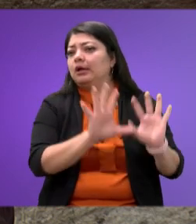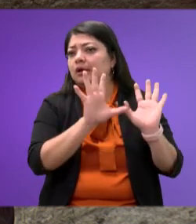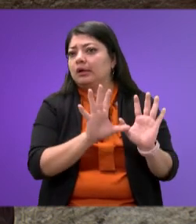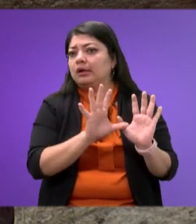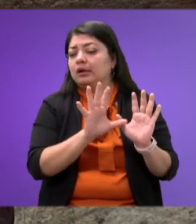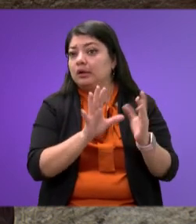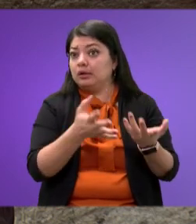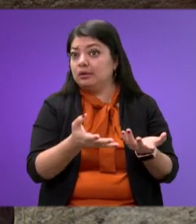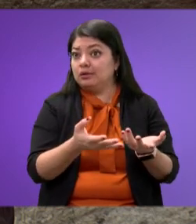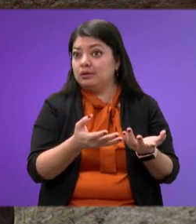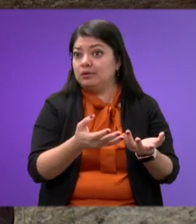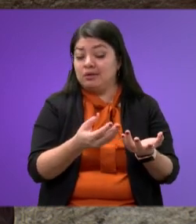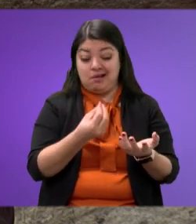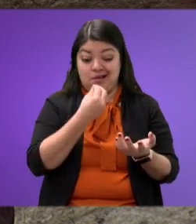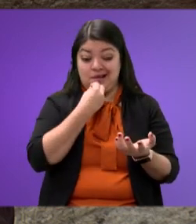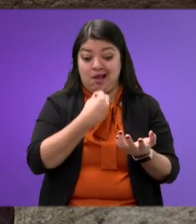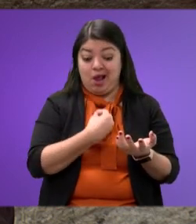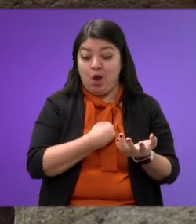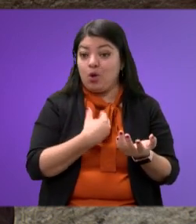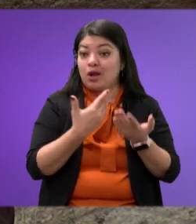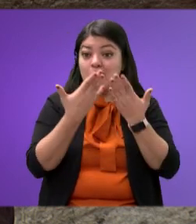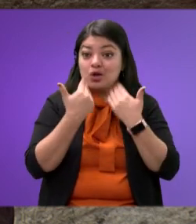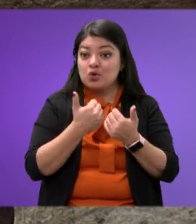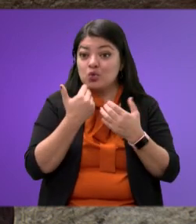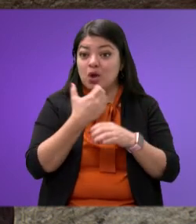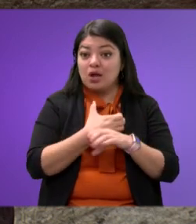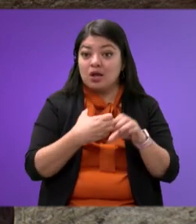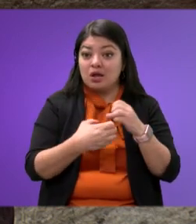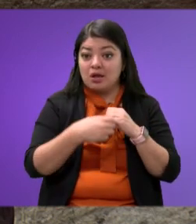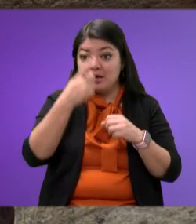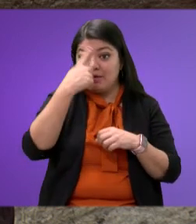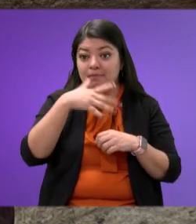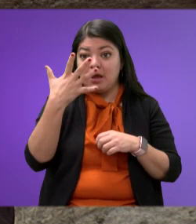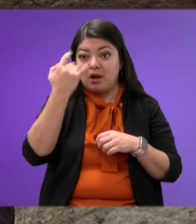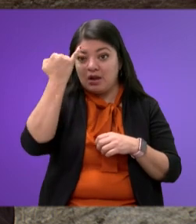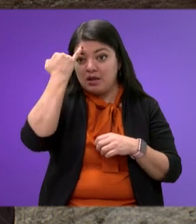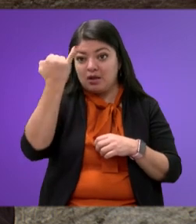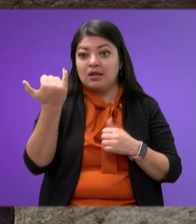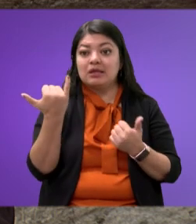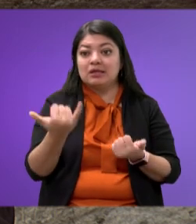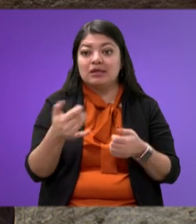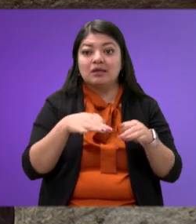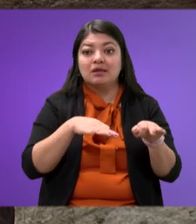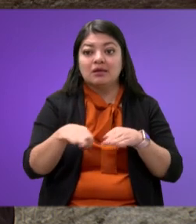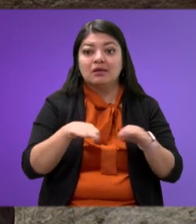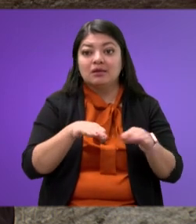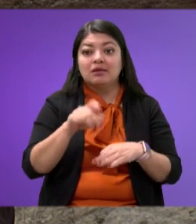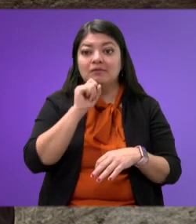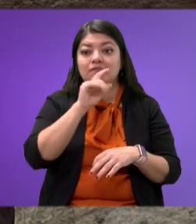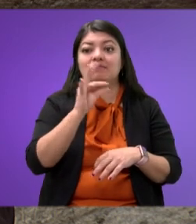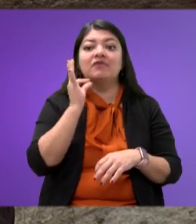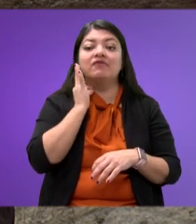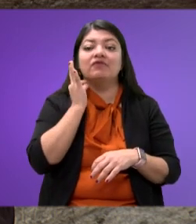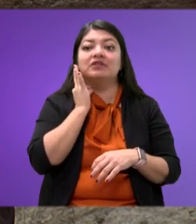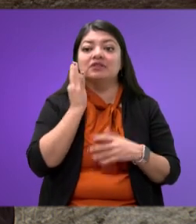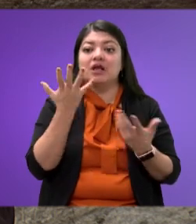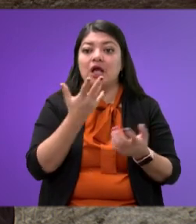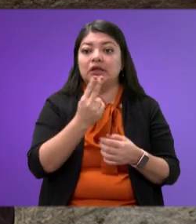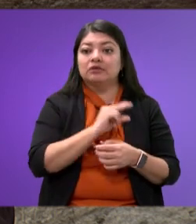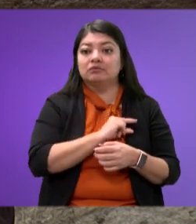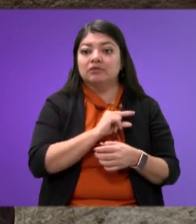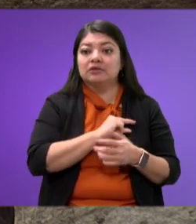cuando no se tuvieran los recursos para la creación y operación de la fiscalía especializada